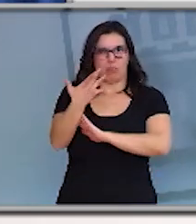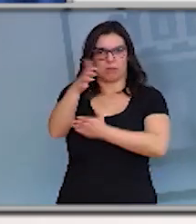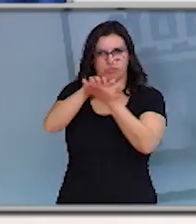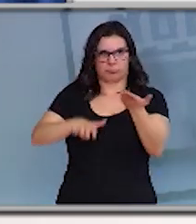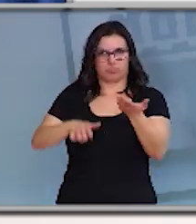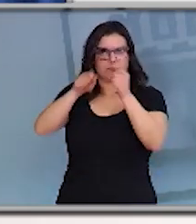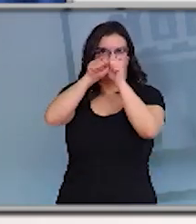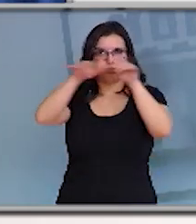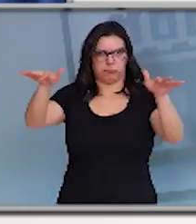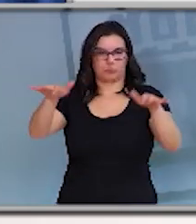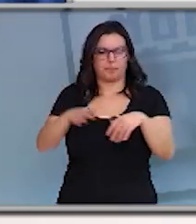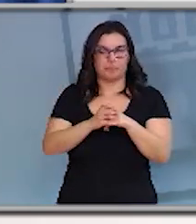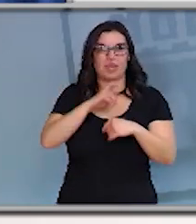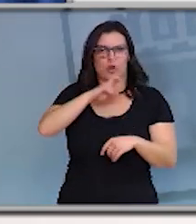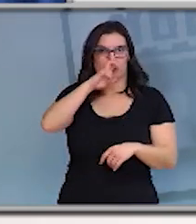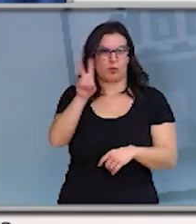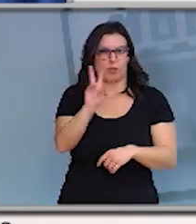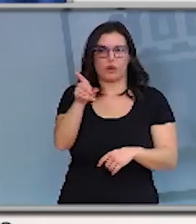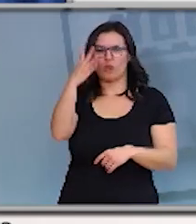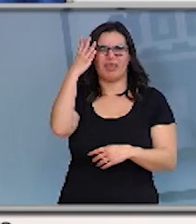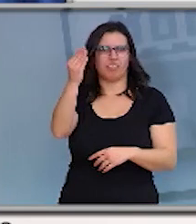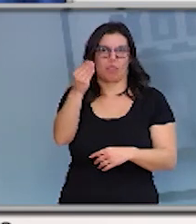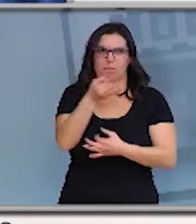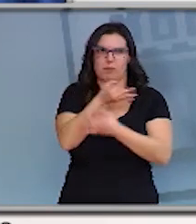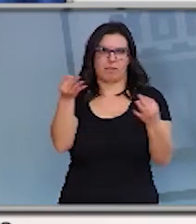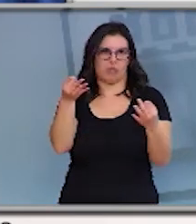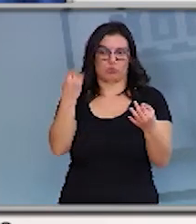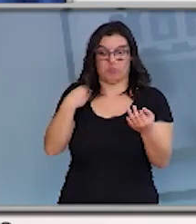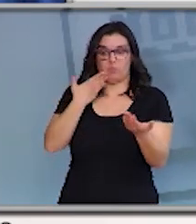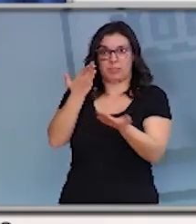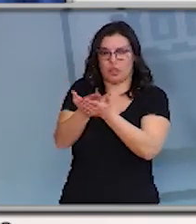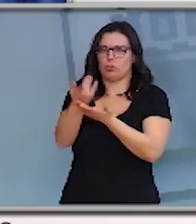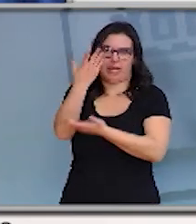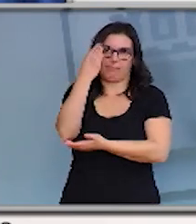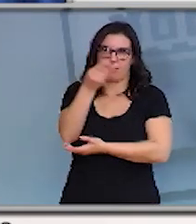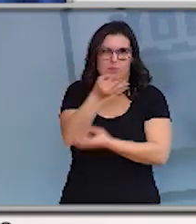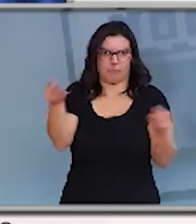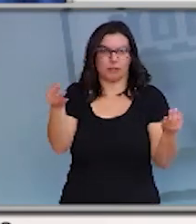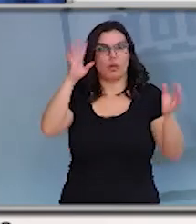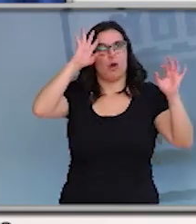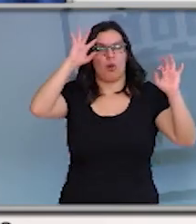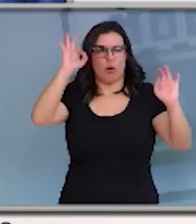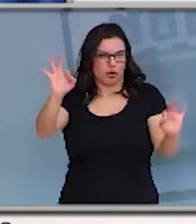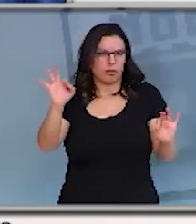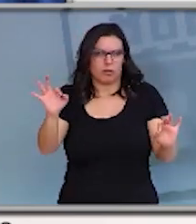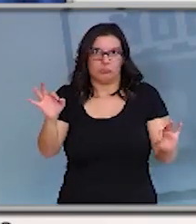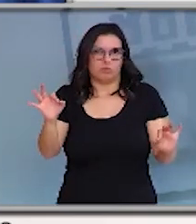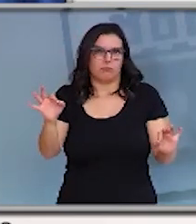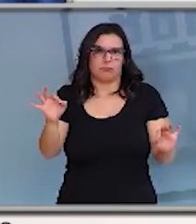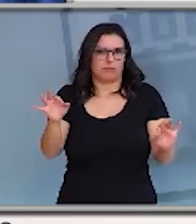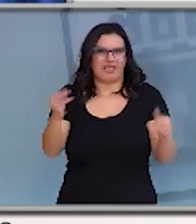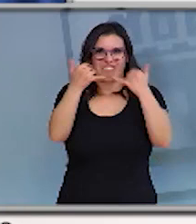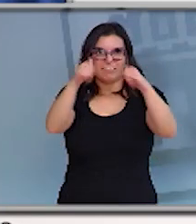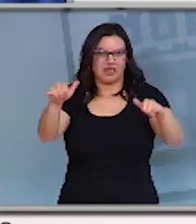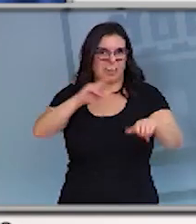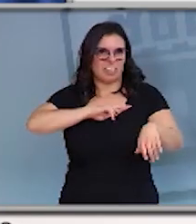Arto Obispado de Valladolid y han entendido perfectamente nuestra petición. Es evidente que las celebraciones